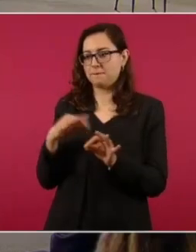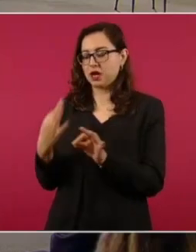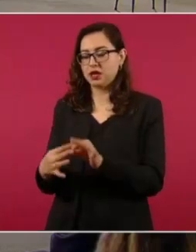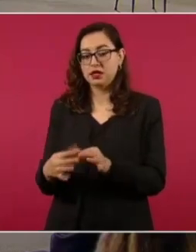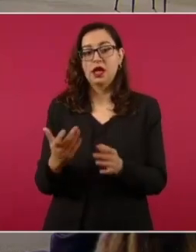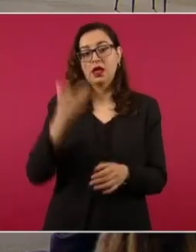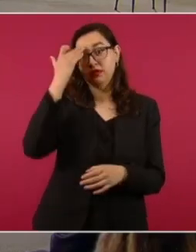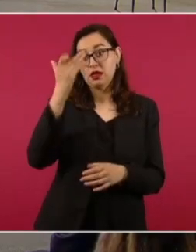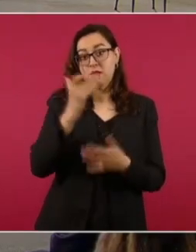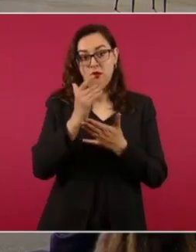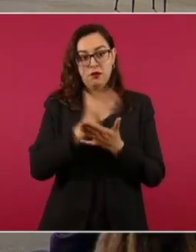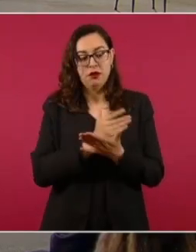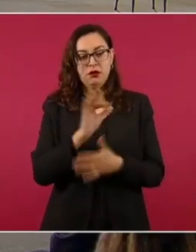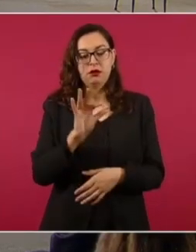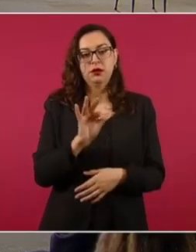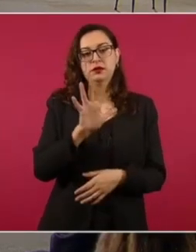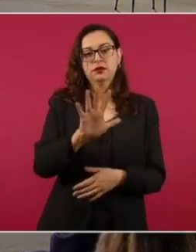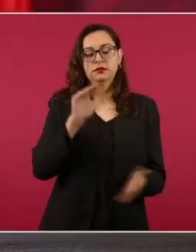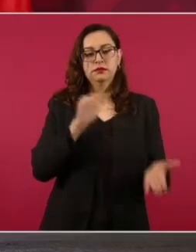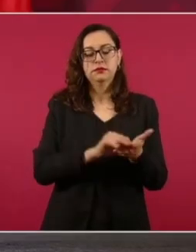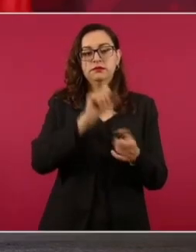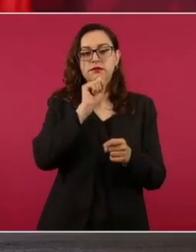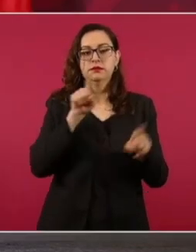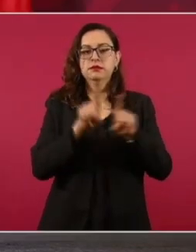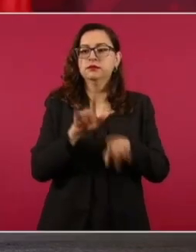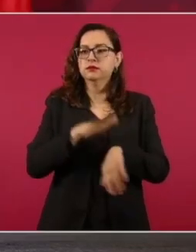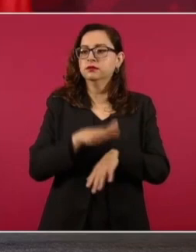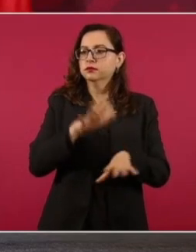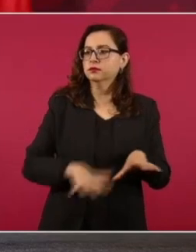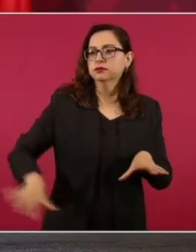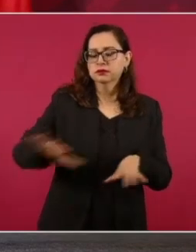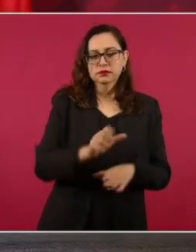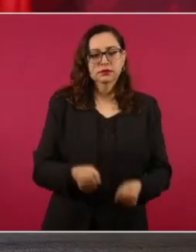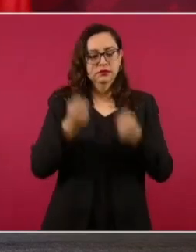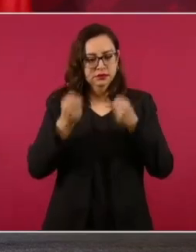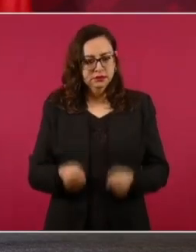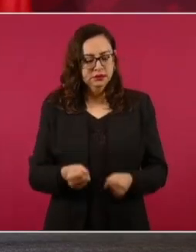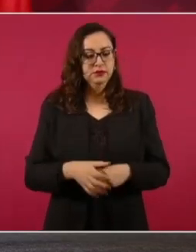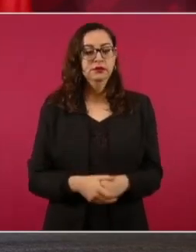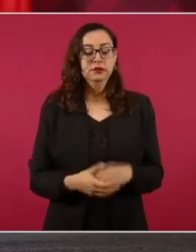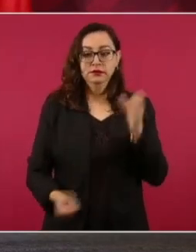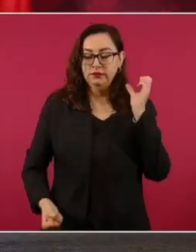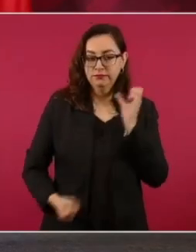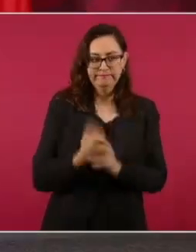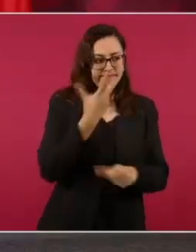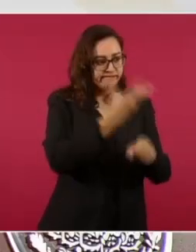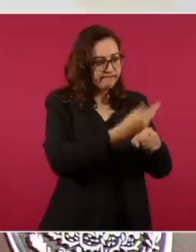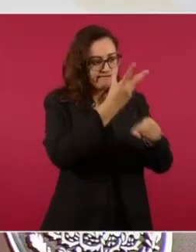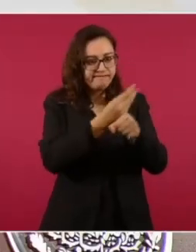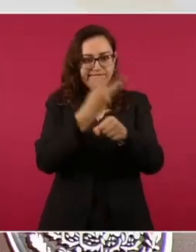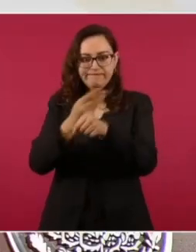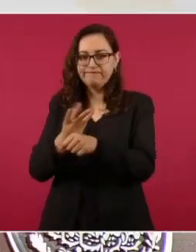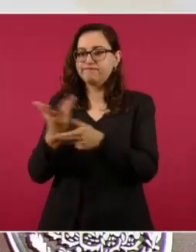minutos el tiempo de recorrido y aumentaríamos la seguridad de los usuarios en estas carreteras. Con esta nueva infraestructura capitalizamos la